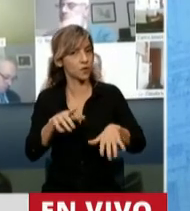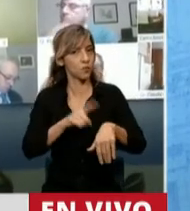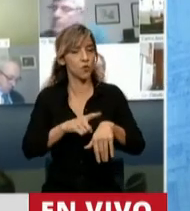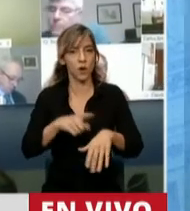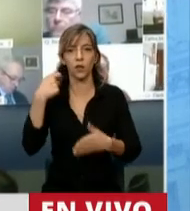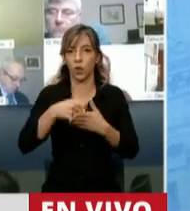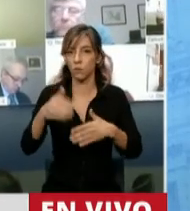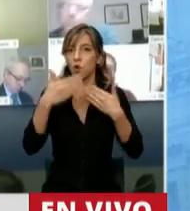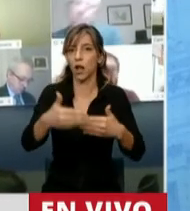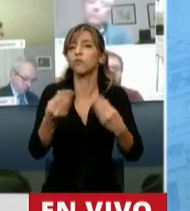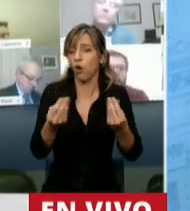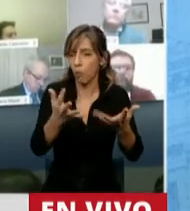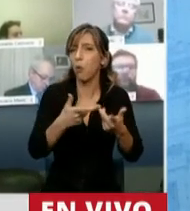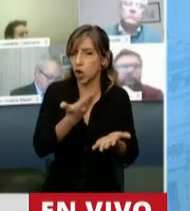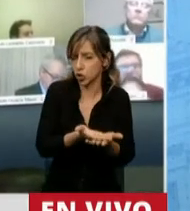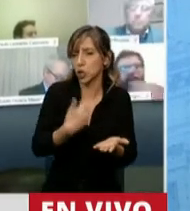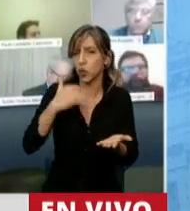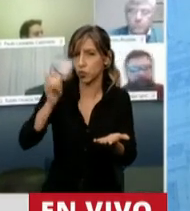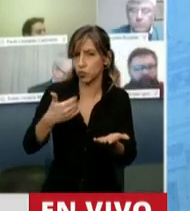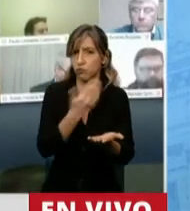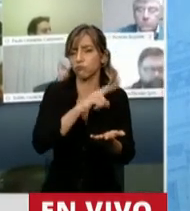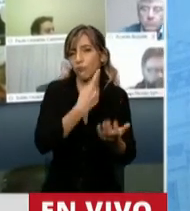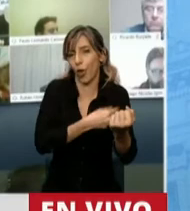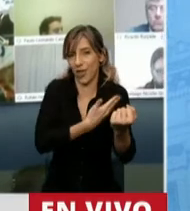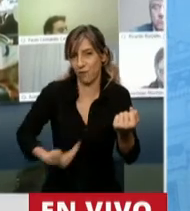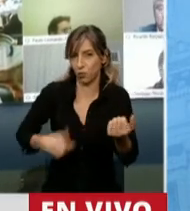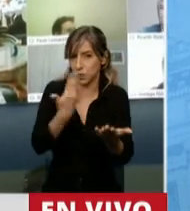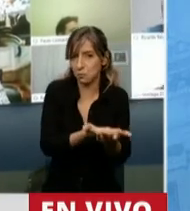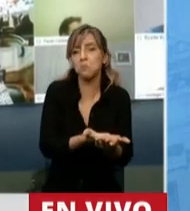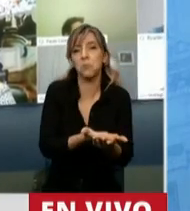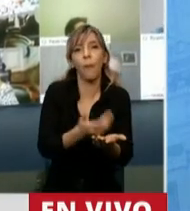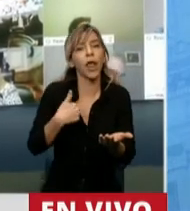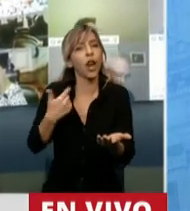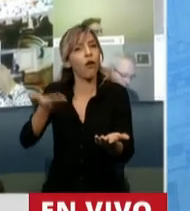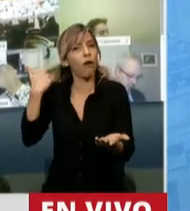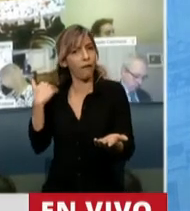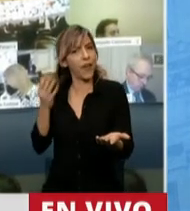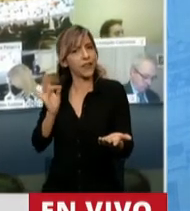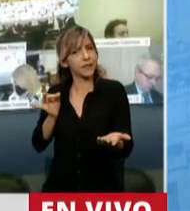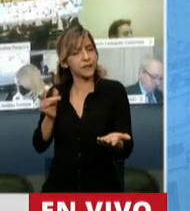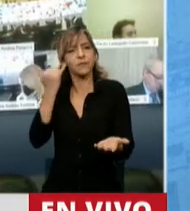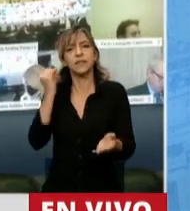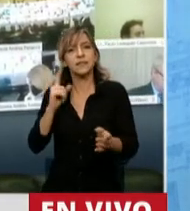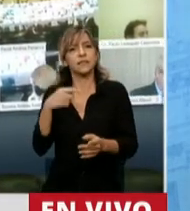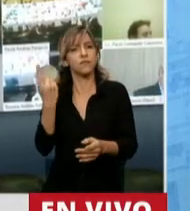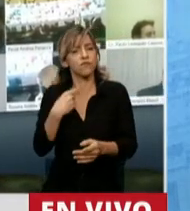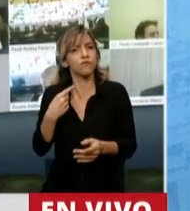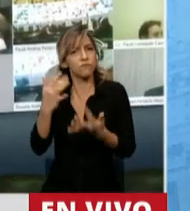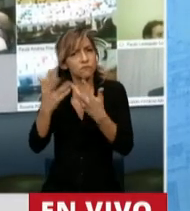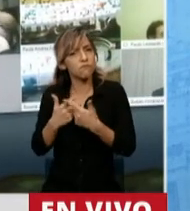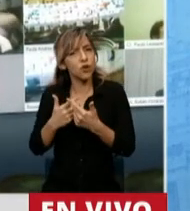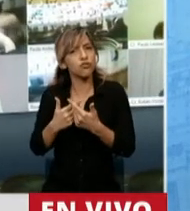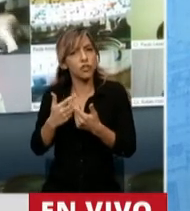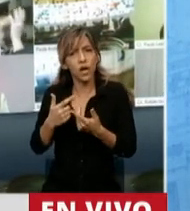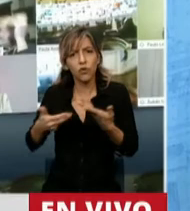este proyecto que viene del Ejecutivo. En aquel momento, en diciembre, habíamos tratado un proyecto que ya hacía mención al tema de la